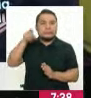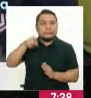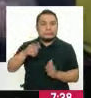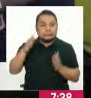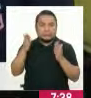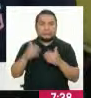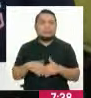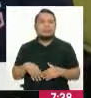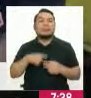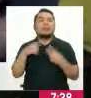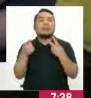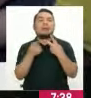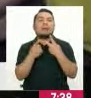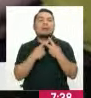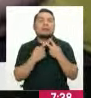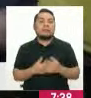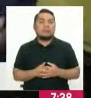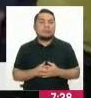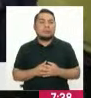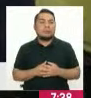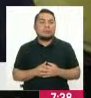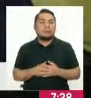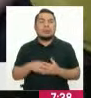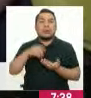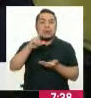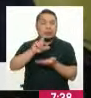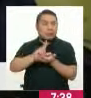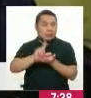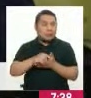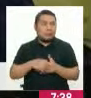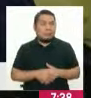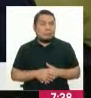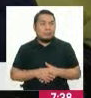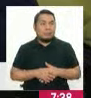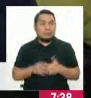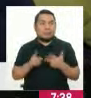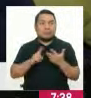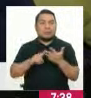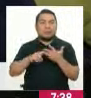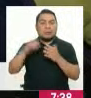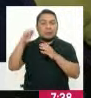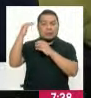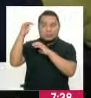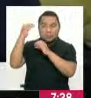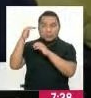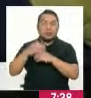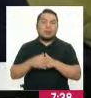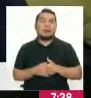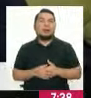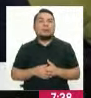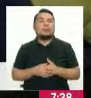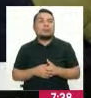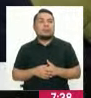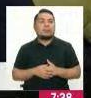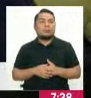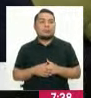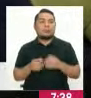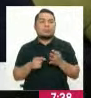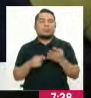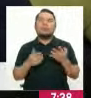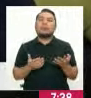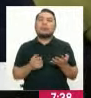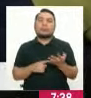seguido de Lima, Piura, estamos hablando